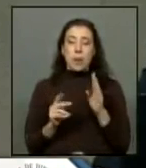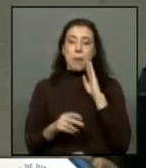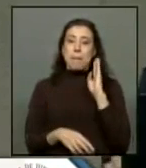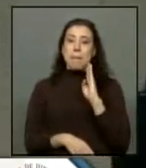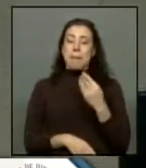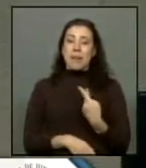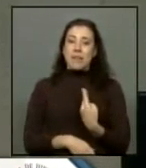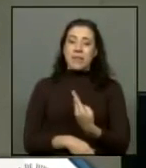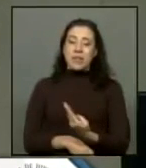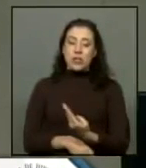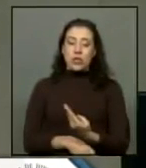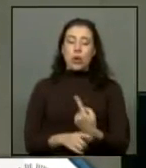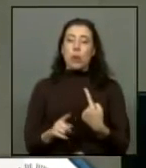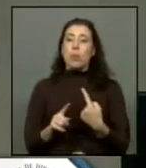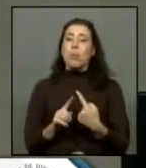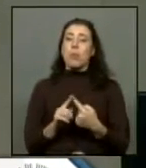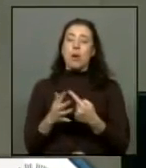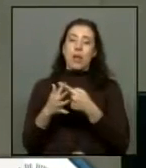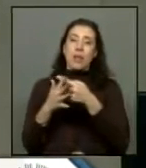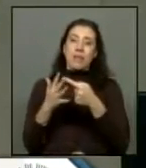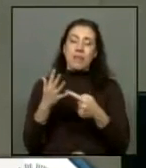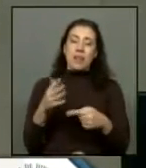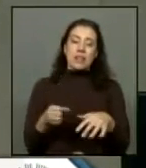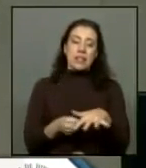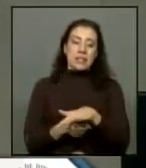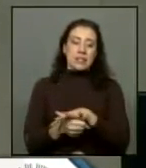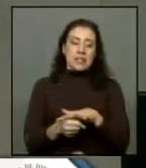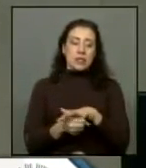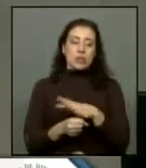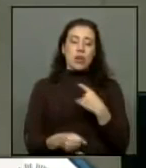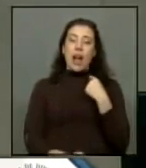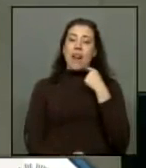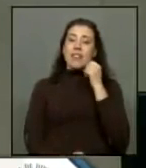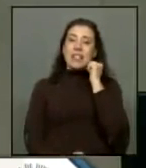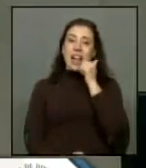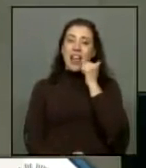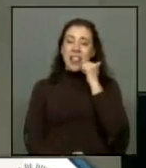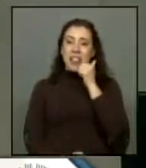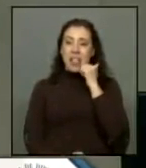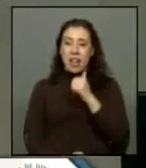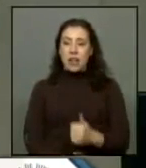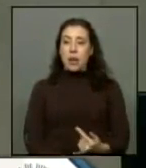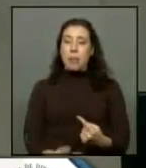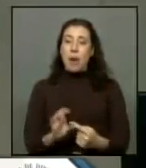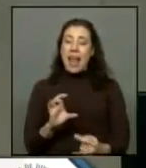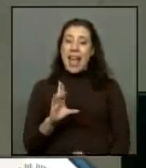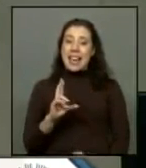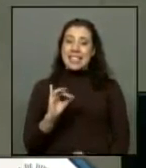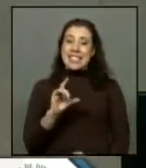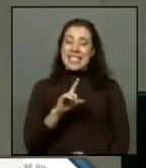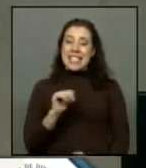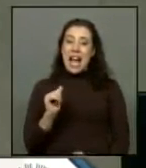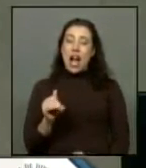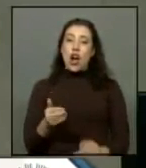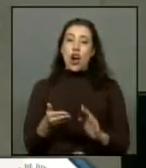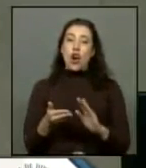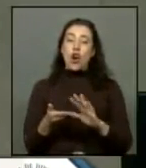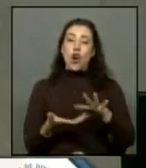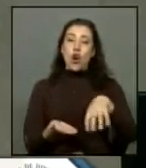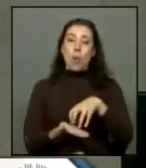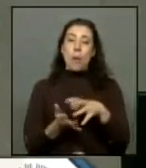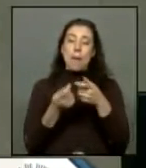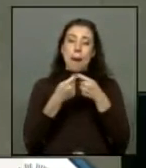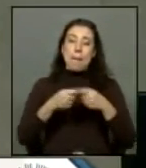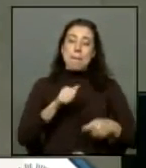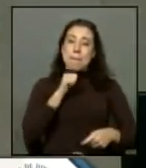beneficios principalmente por una serie de situaciones que lo afectan diariamente. Y dado que Arcilla es una de las comunas más pobres del